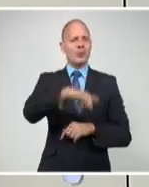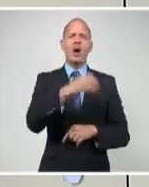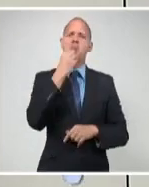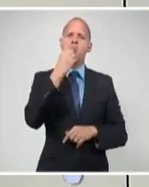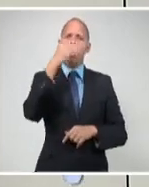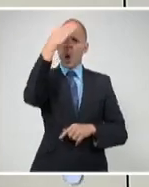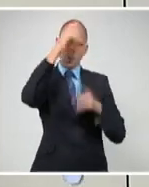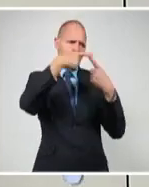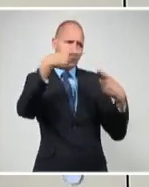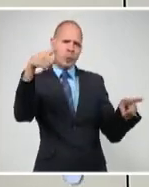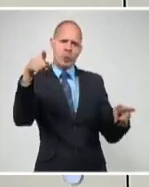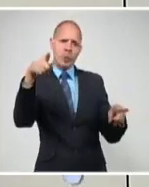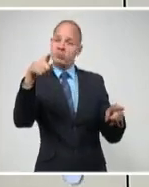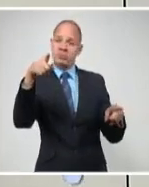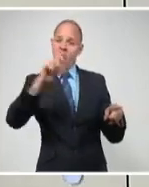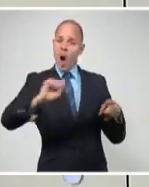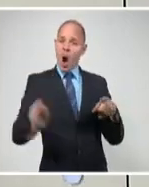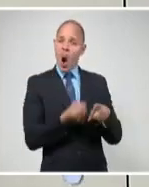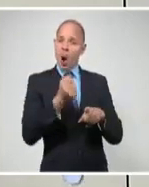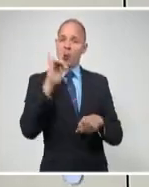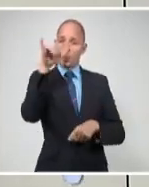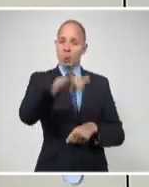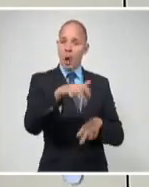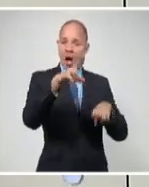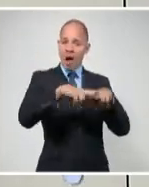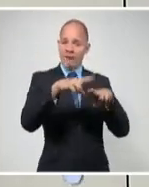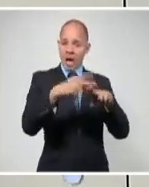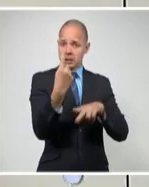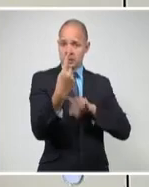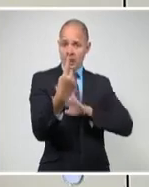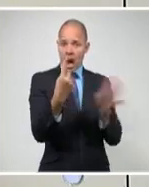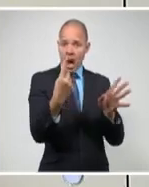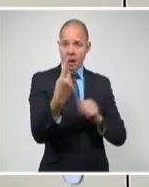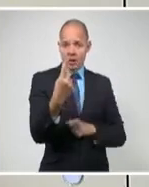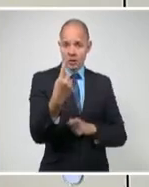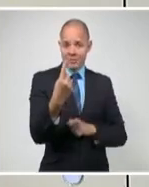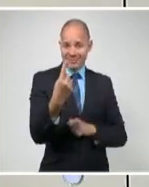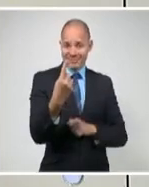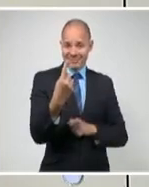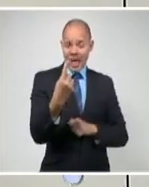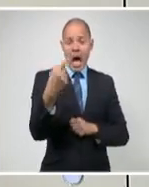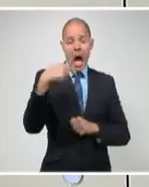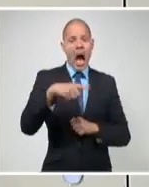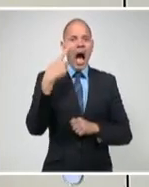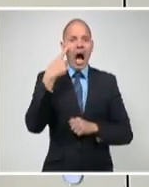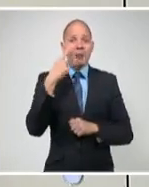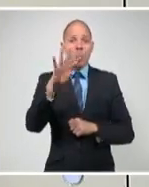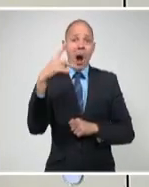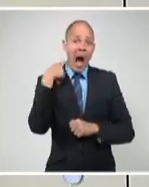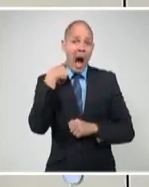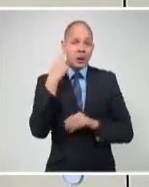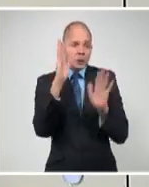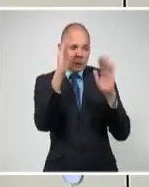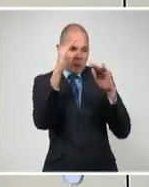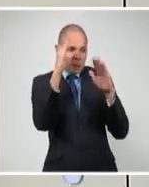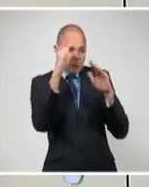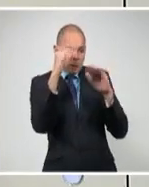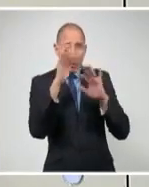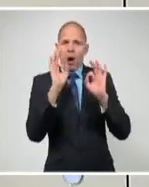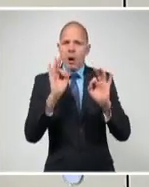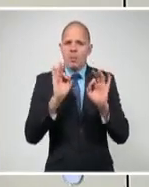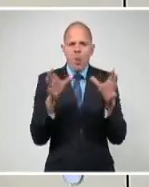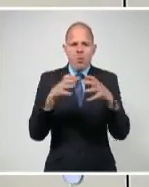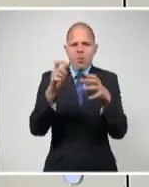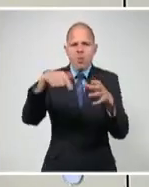medidas aplicadas en solo cuatro años dan muestra de la obsesión y la cantidad de gente que tiene trabajando en el tema Cuba esta